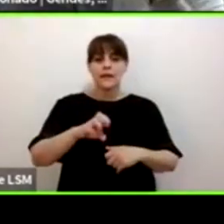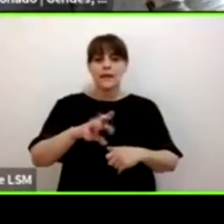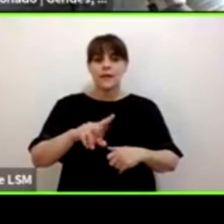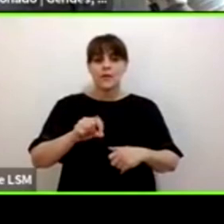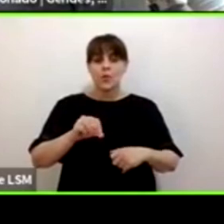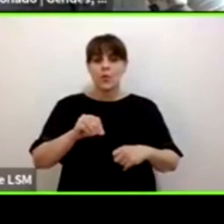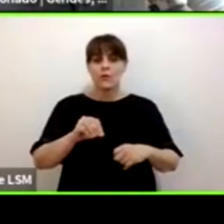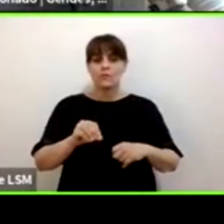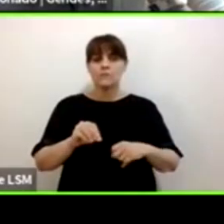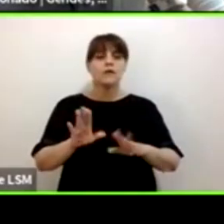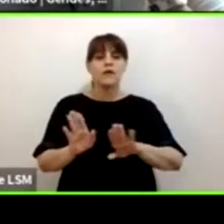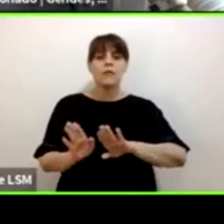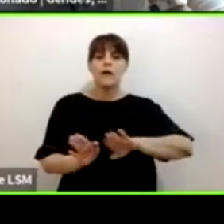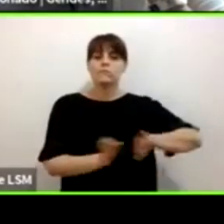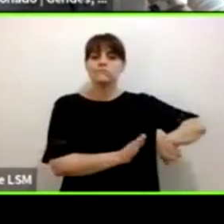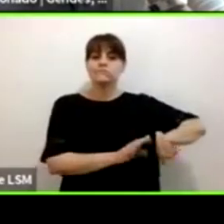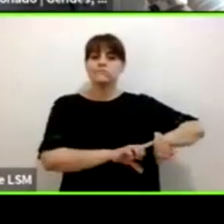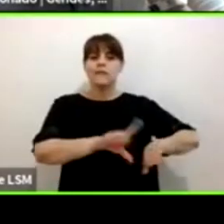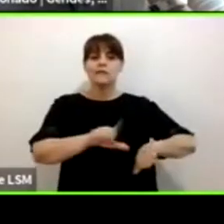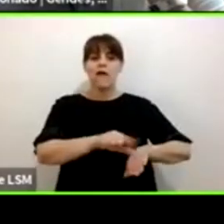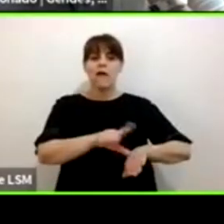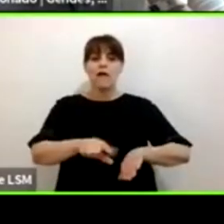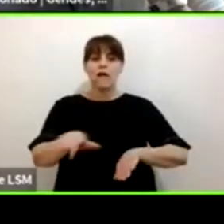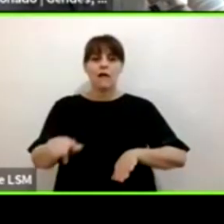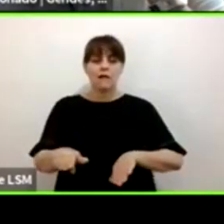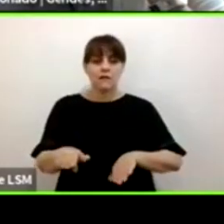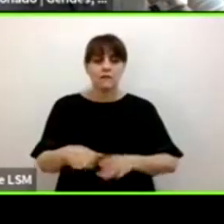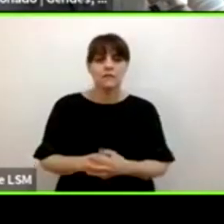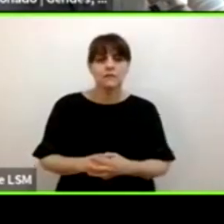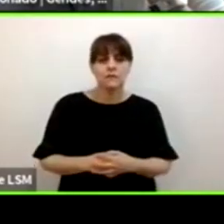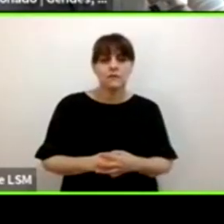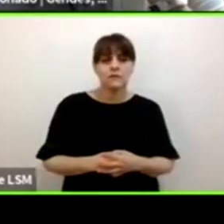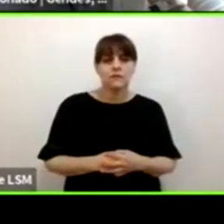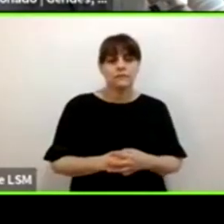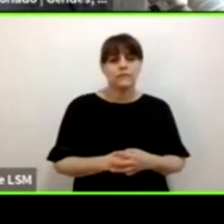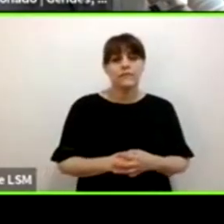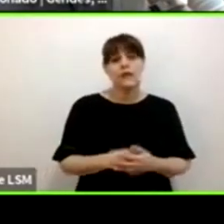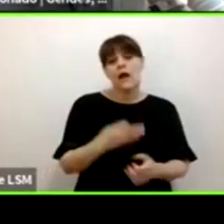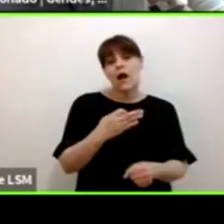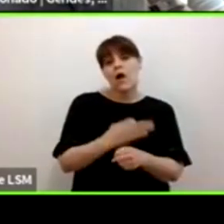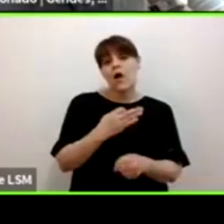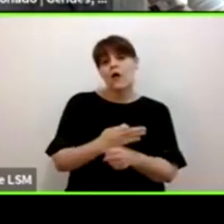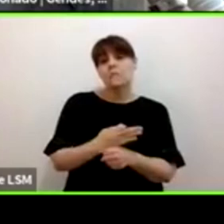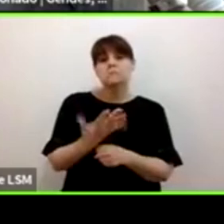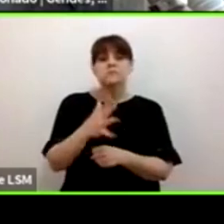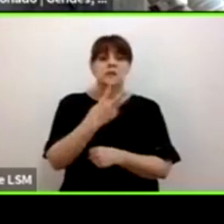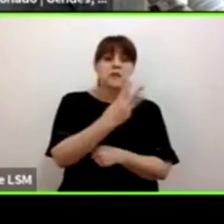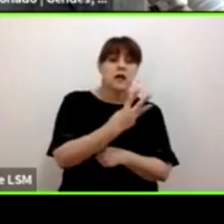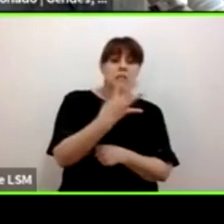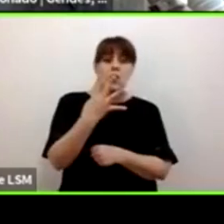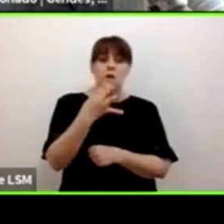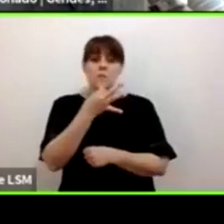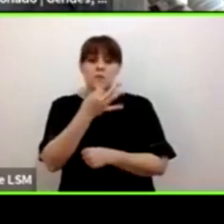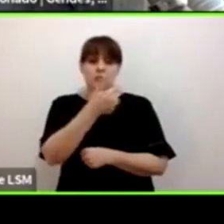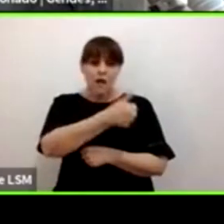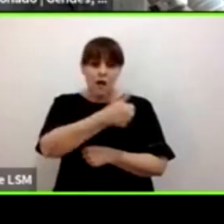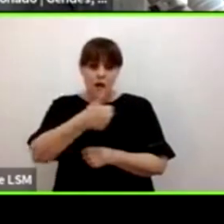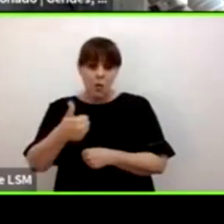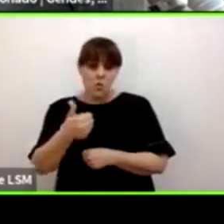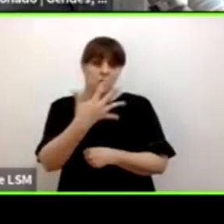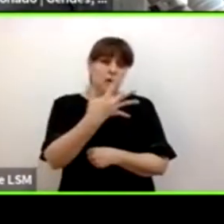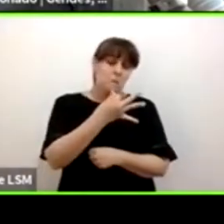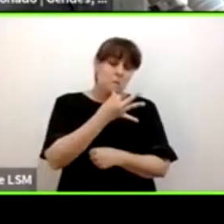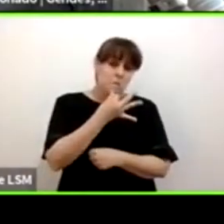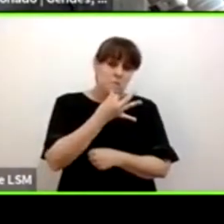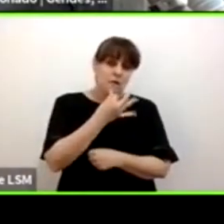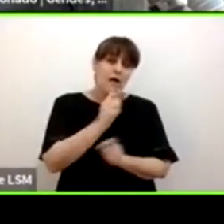desarrollo normativo entonces para la idea conclusiva en unos tres cuatro minutos cinco voy a dar